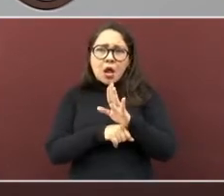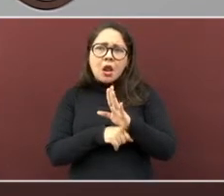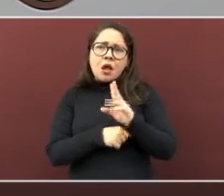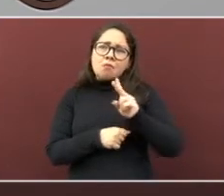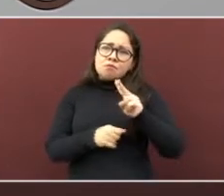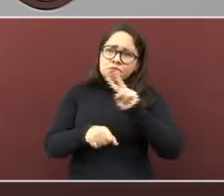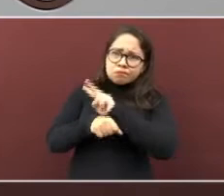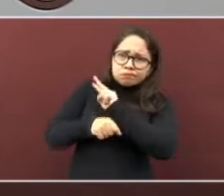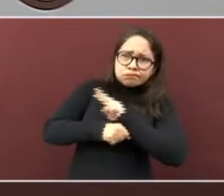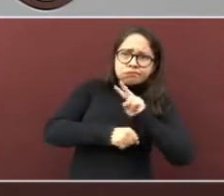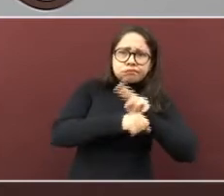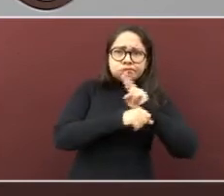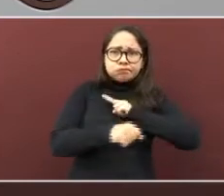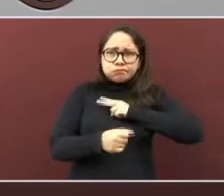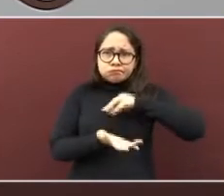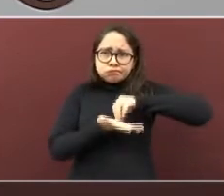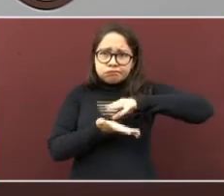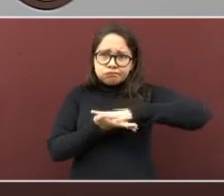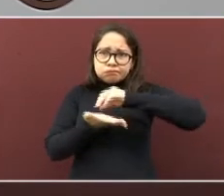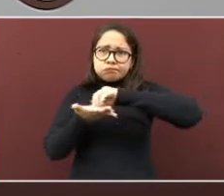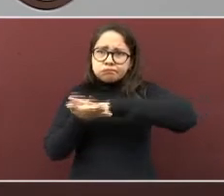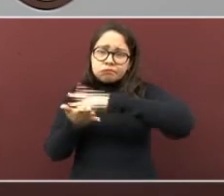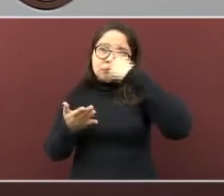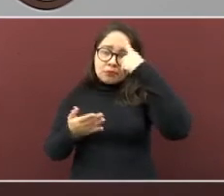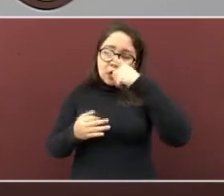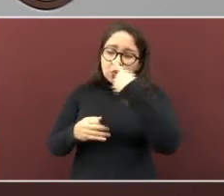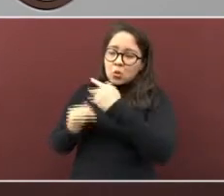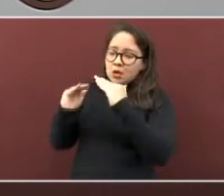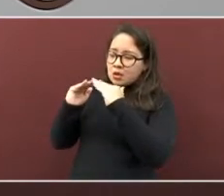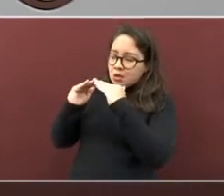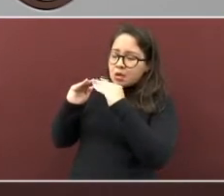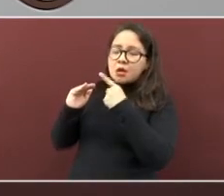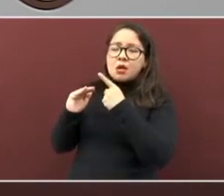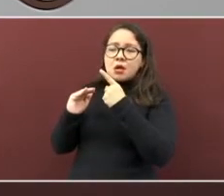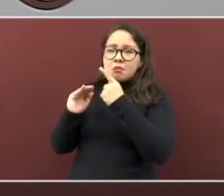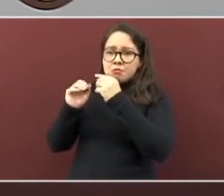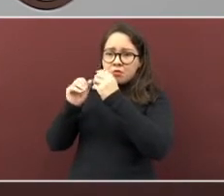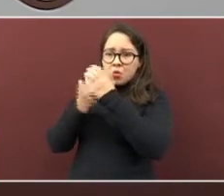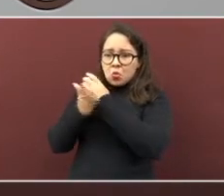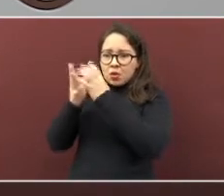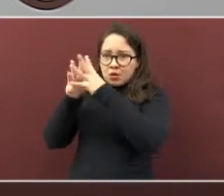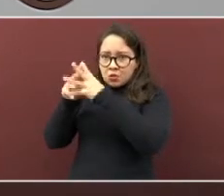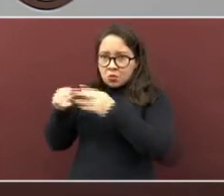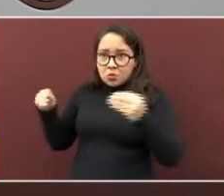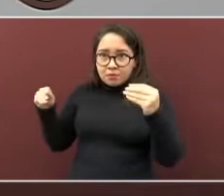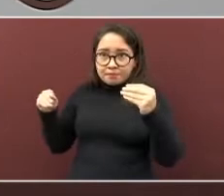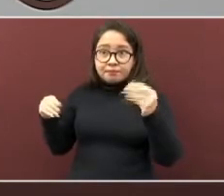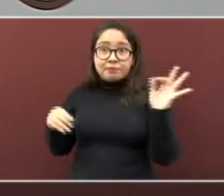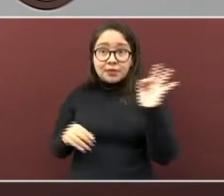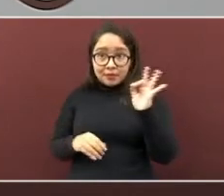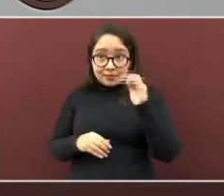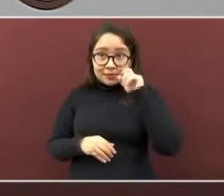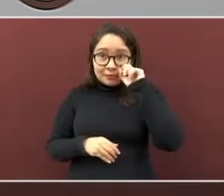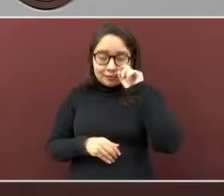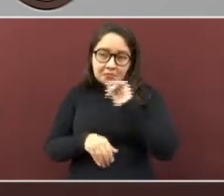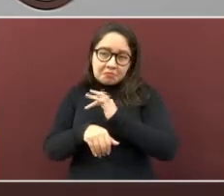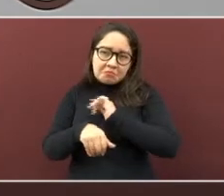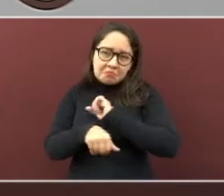epidemiológica para llevar un tratamiento en su casa, ante síntomas leves,